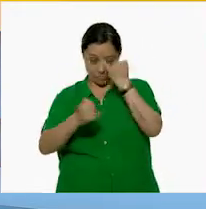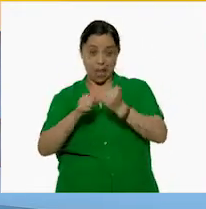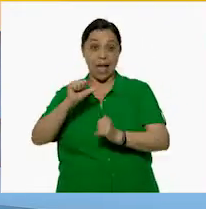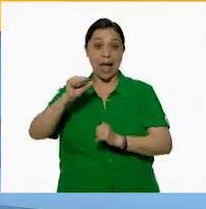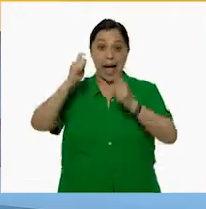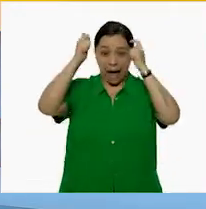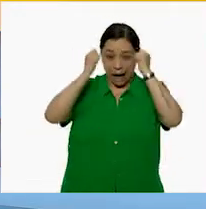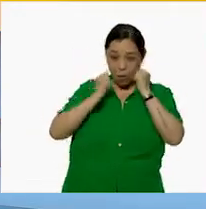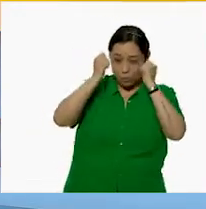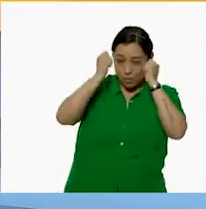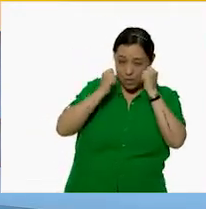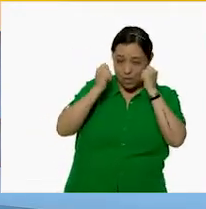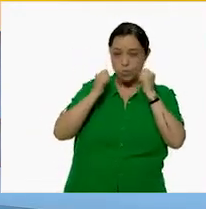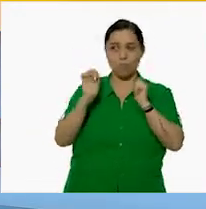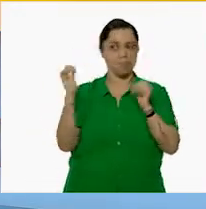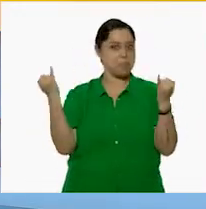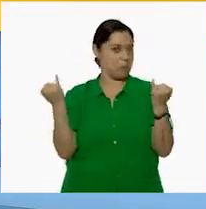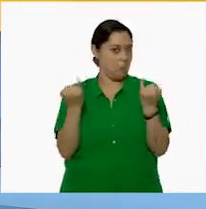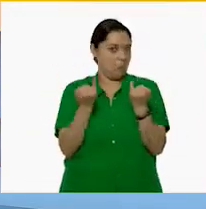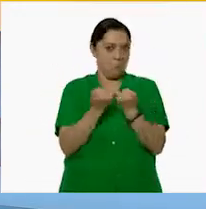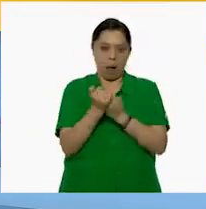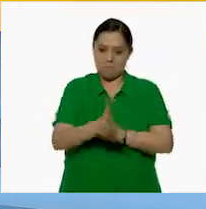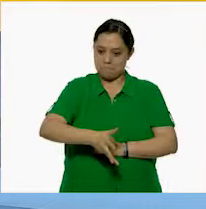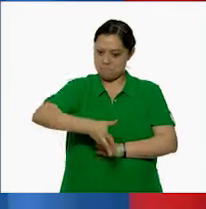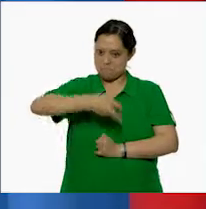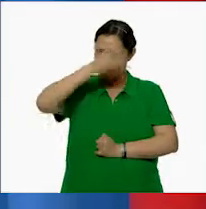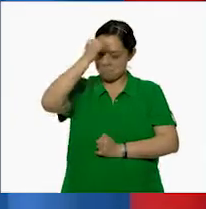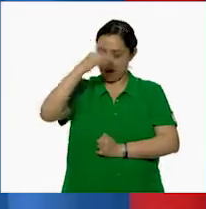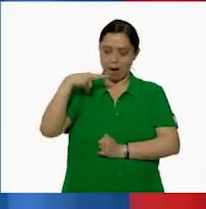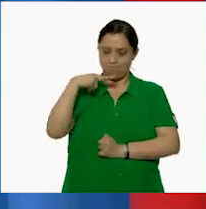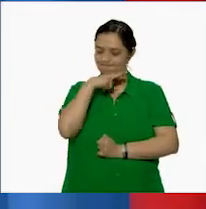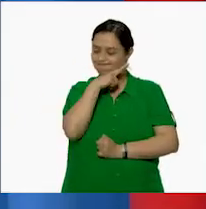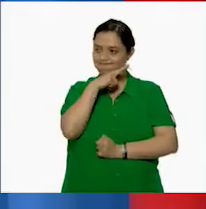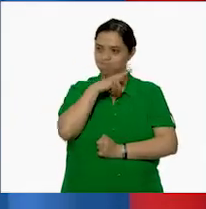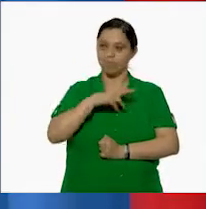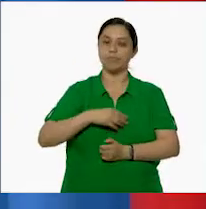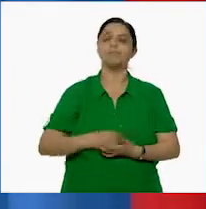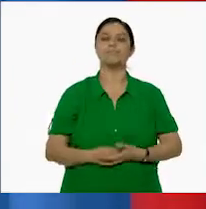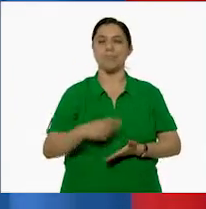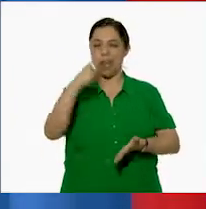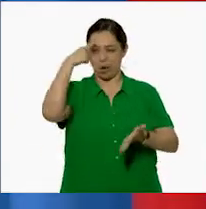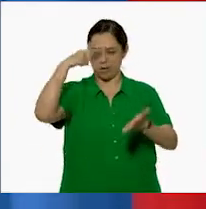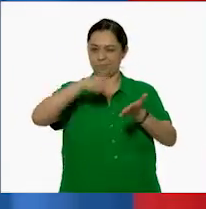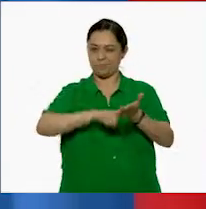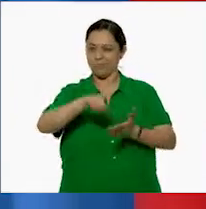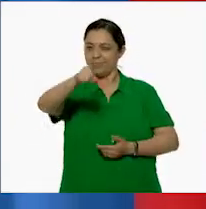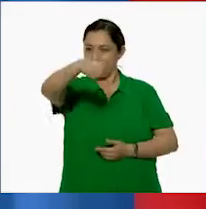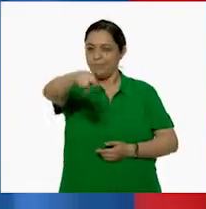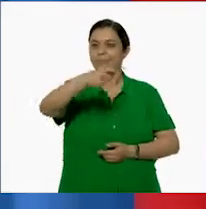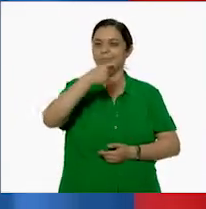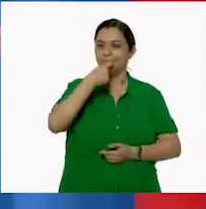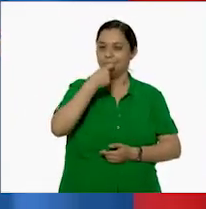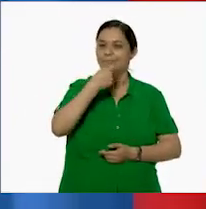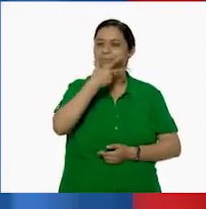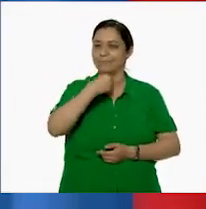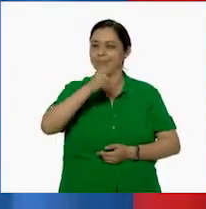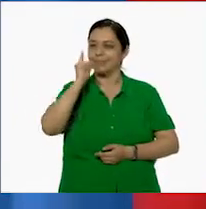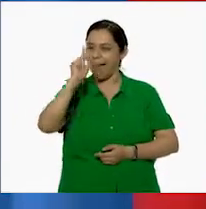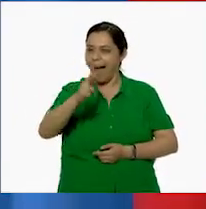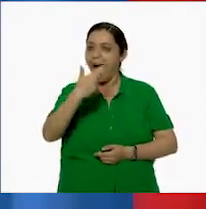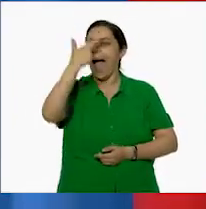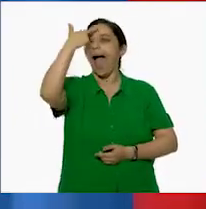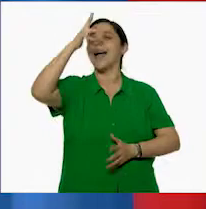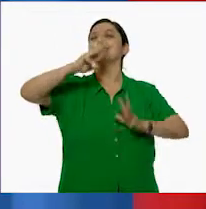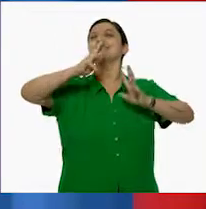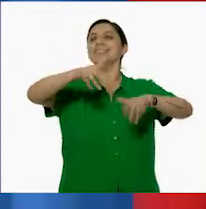se queda para nada atrás. Aprendió rapidísimo. Estoy segura que las niñas y niños en casa ya se acordaron tan bien de cómo